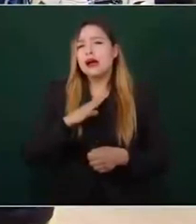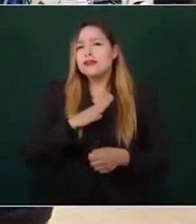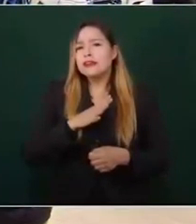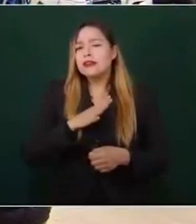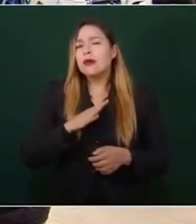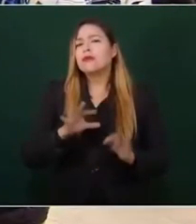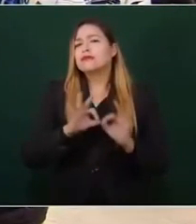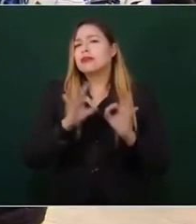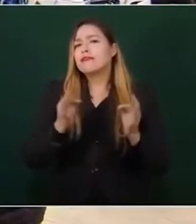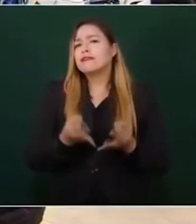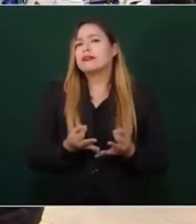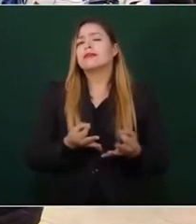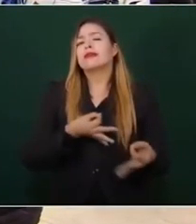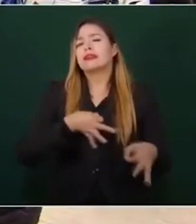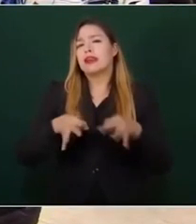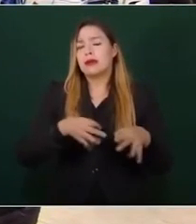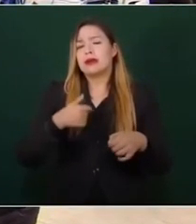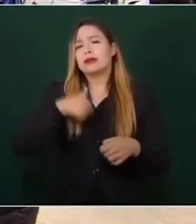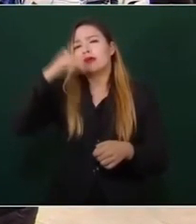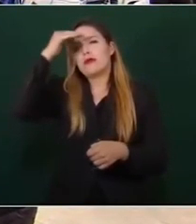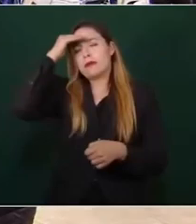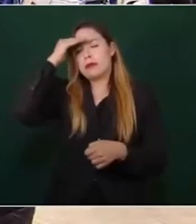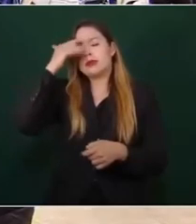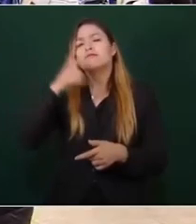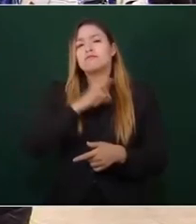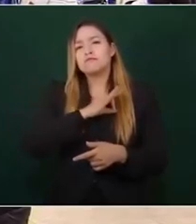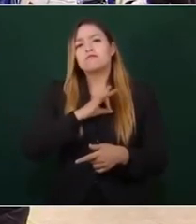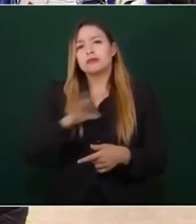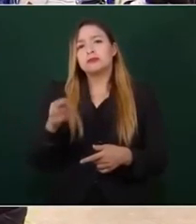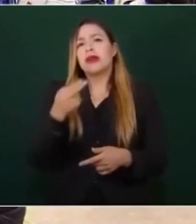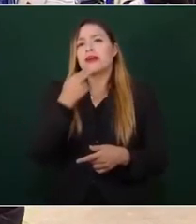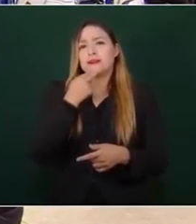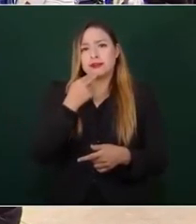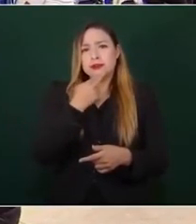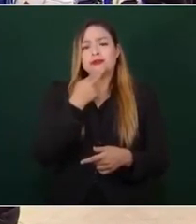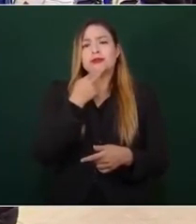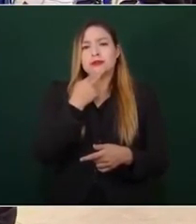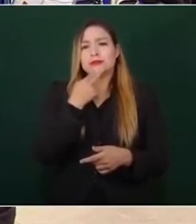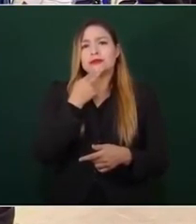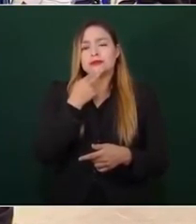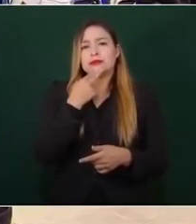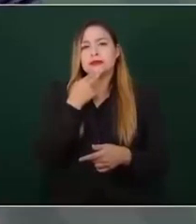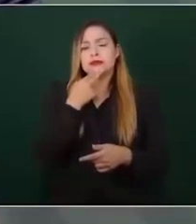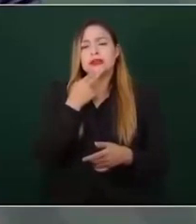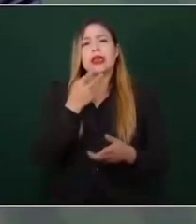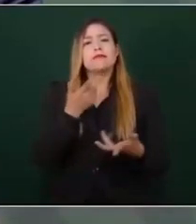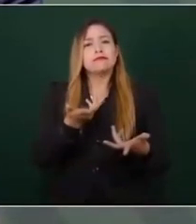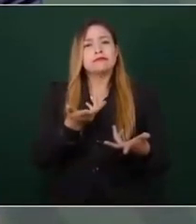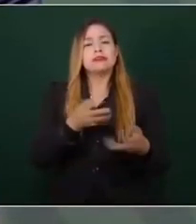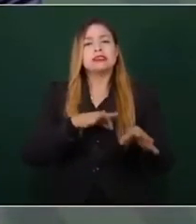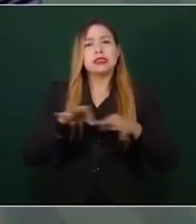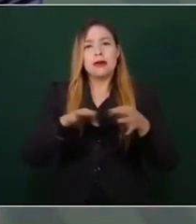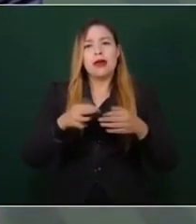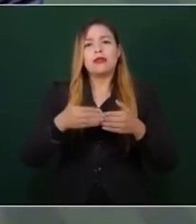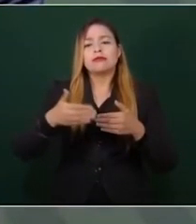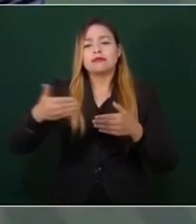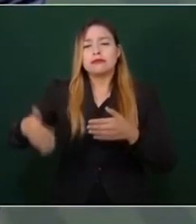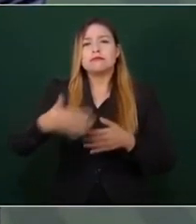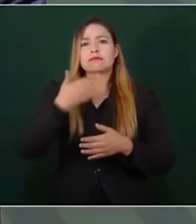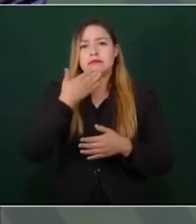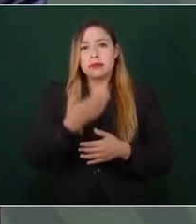efectiva. Se ha manejado bien el problema,